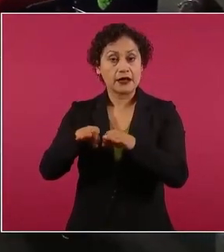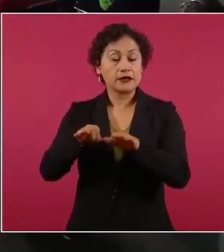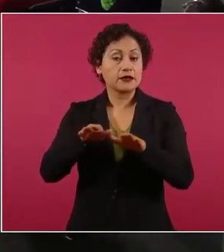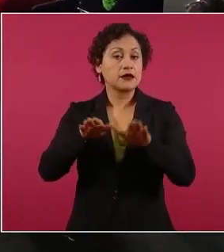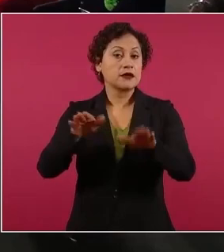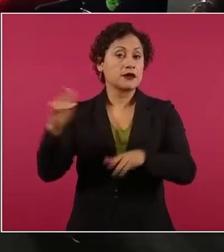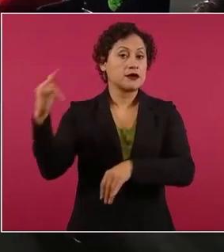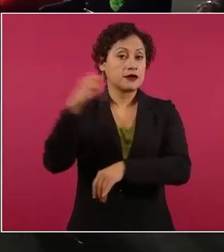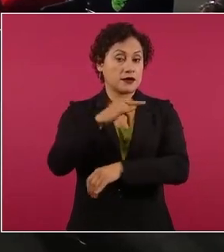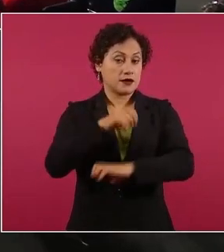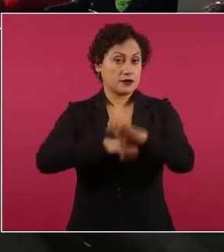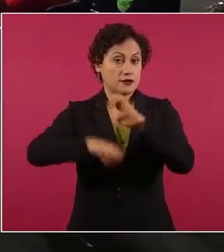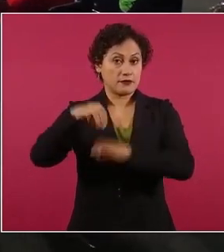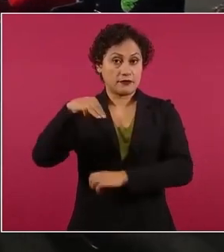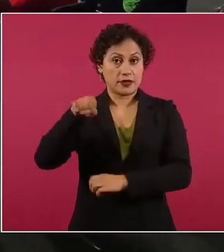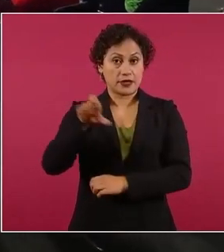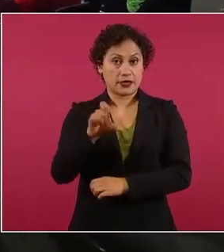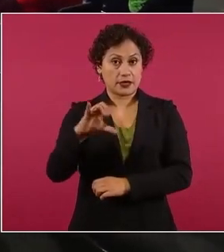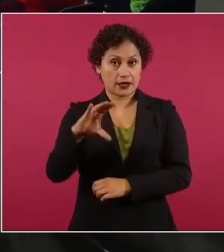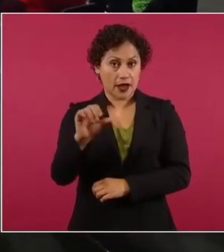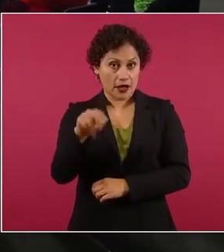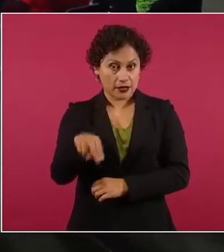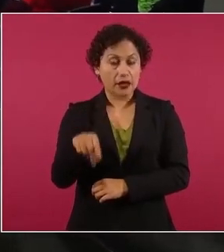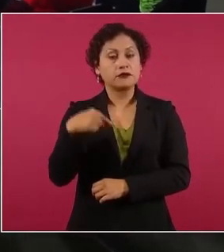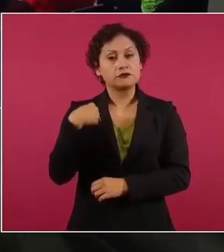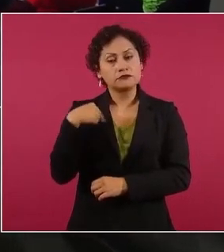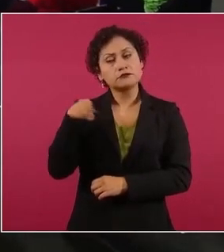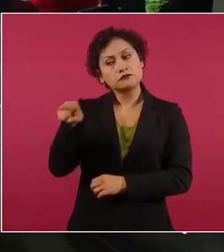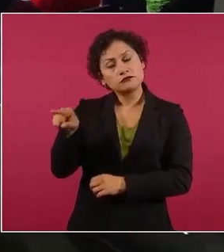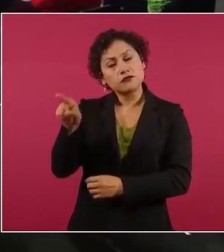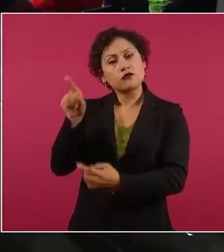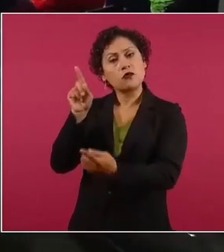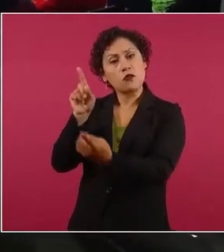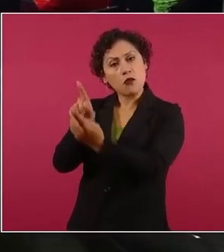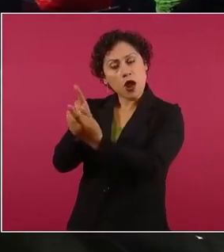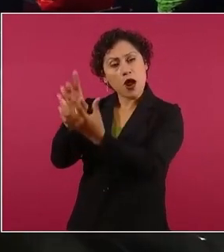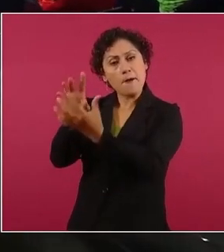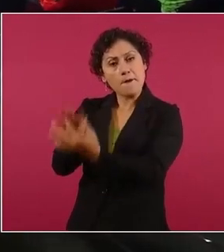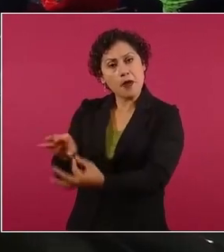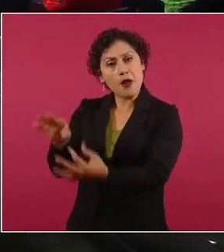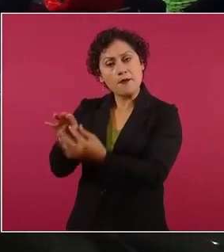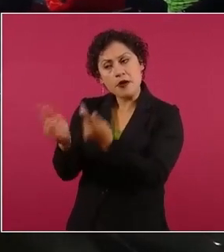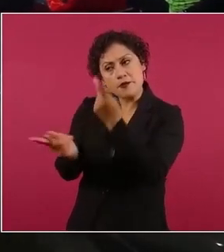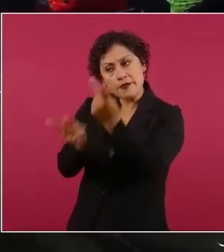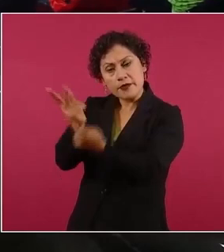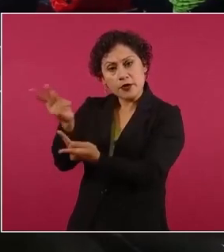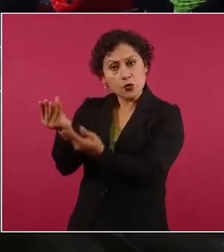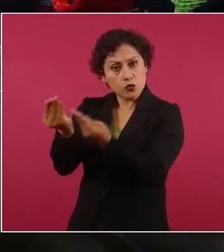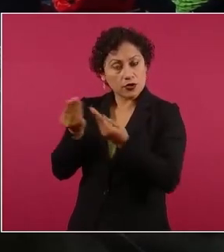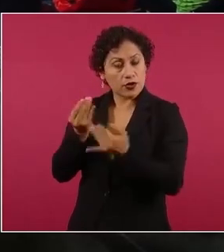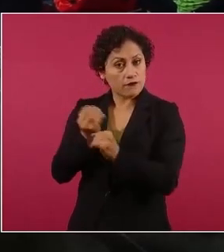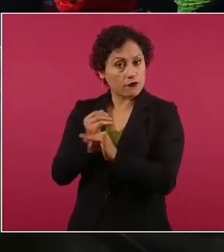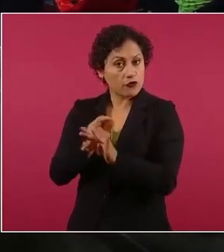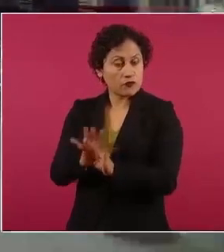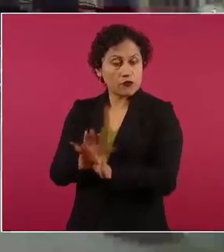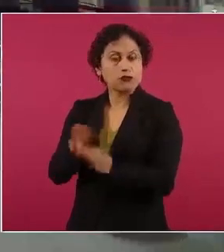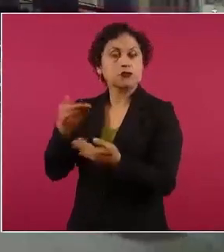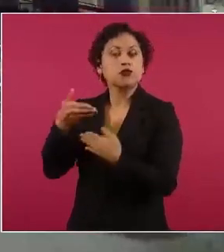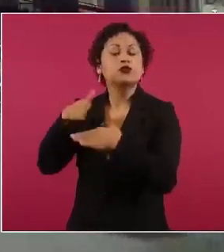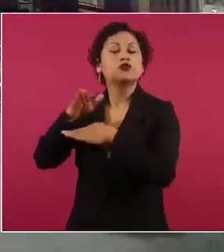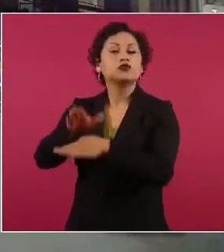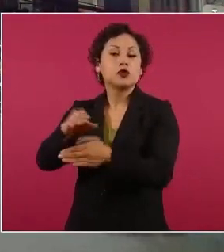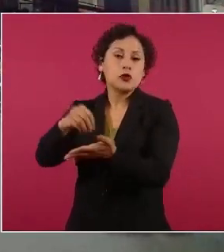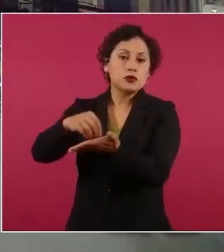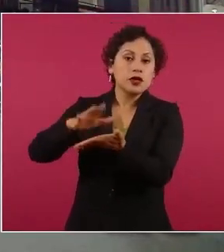de mexicana de aviación incluso les preguntaba sobre datos concretos respecto al registro del nombre